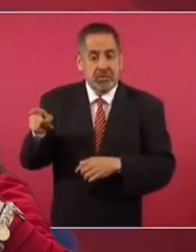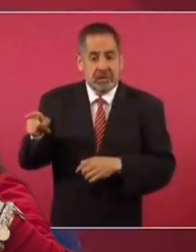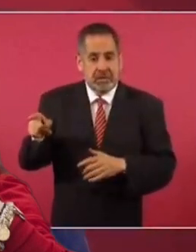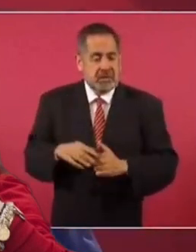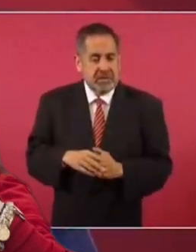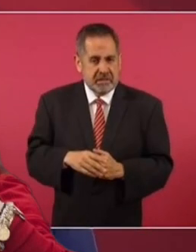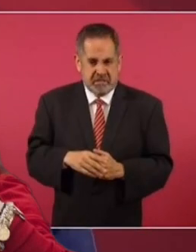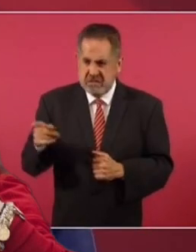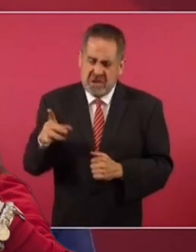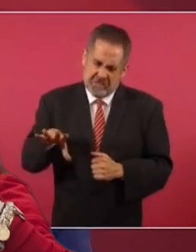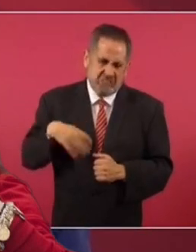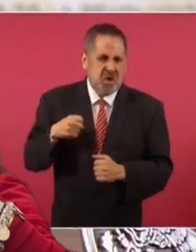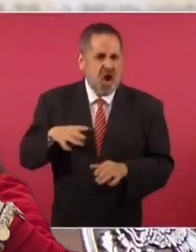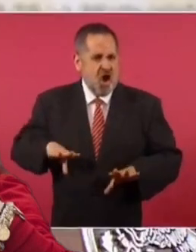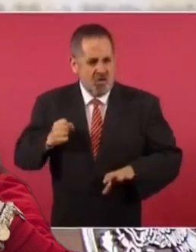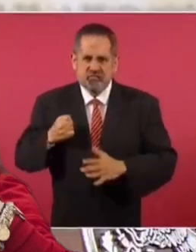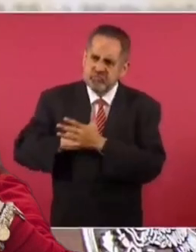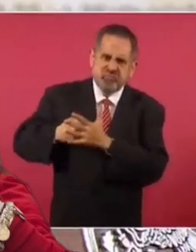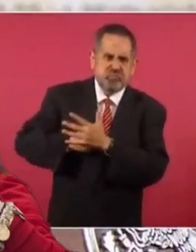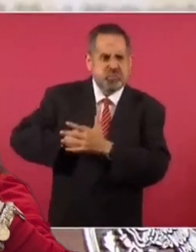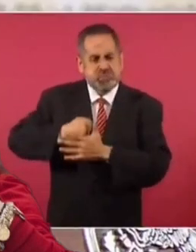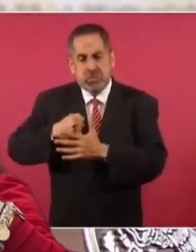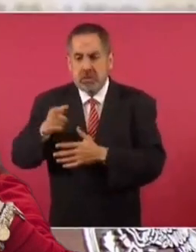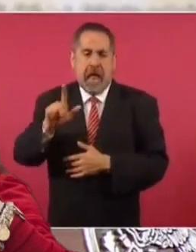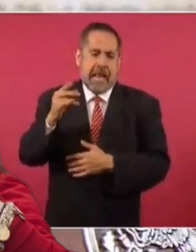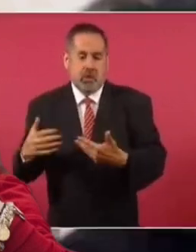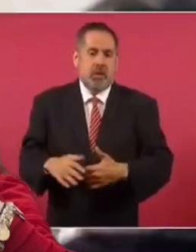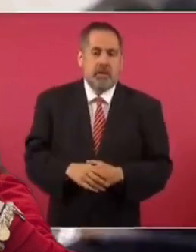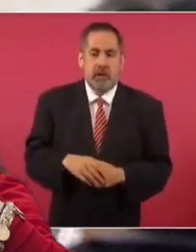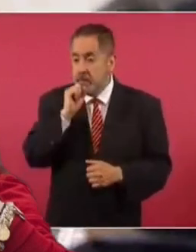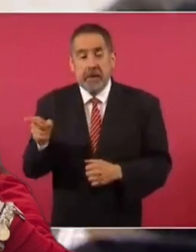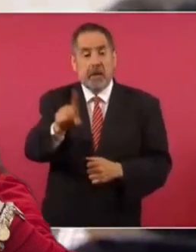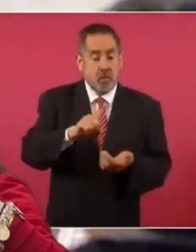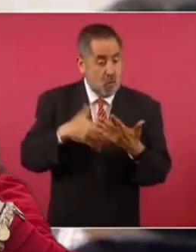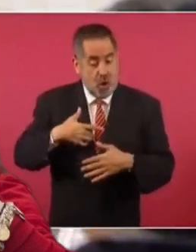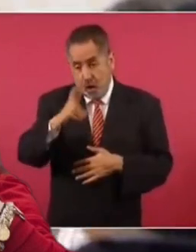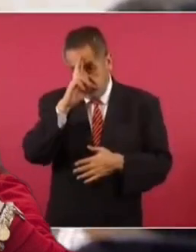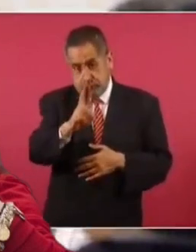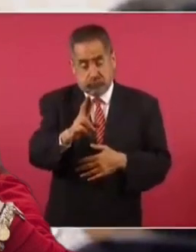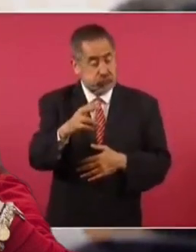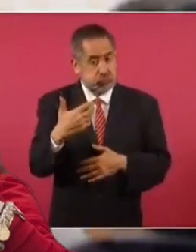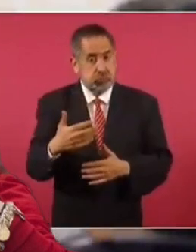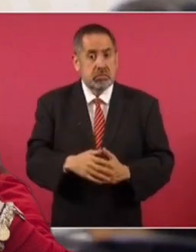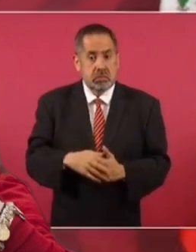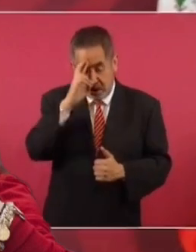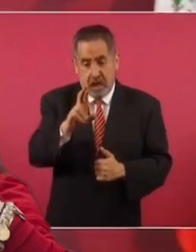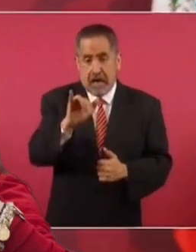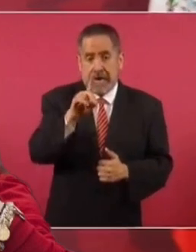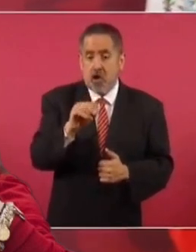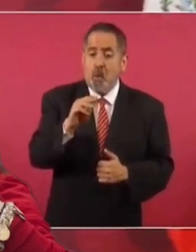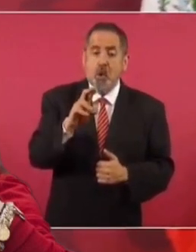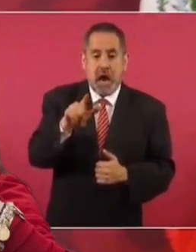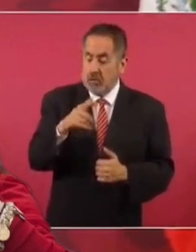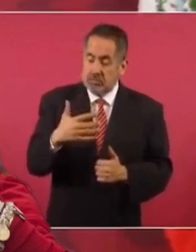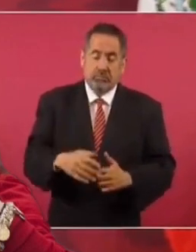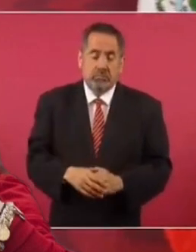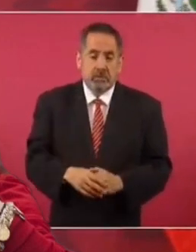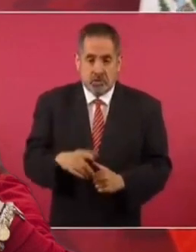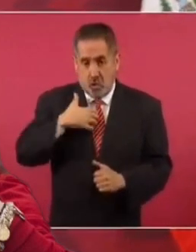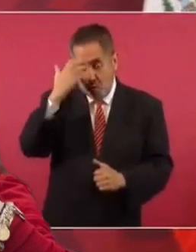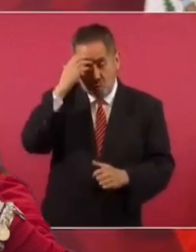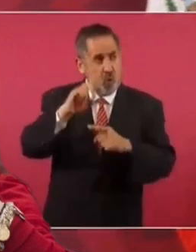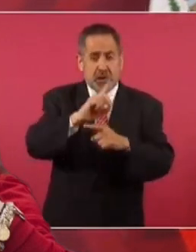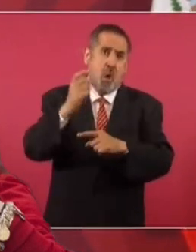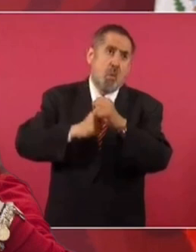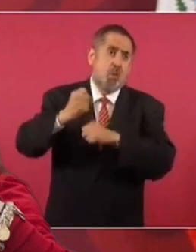ser luchona al aire de la Sanzor. Y también respeto a Ricardo Morales. Lo